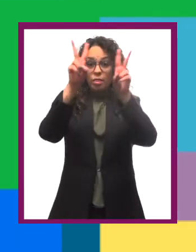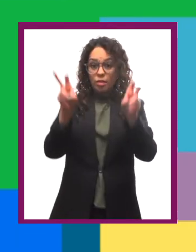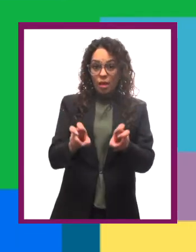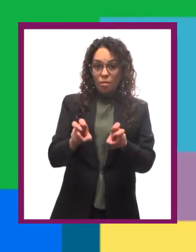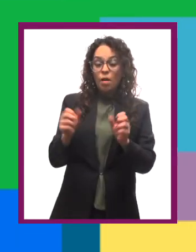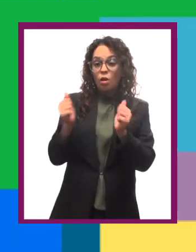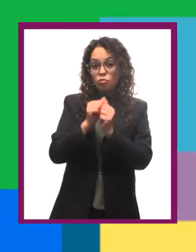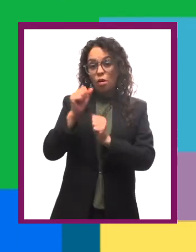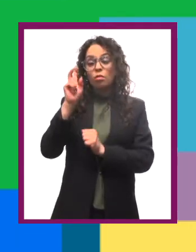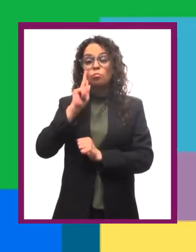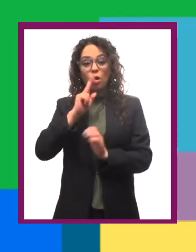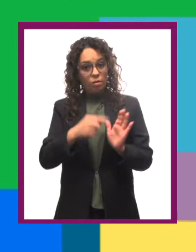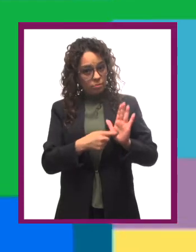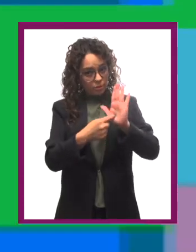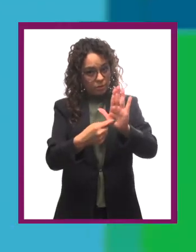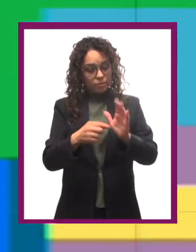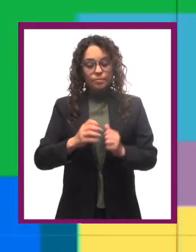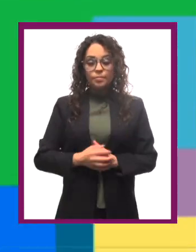expertos en un tema